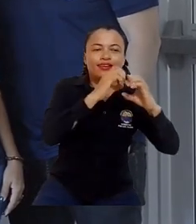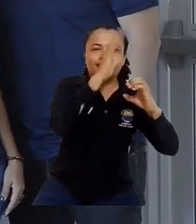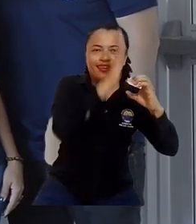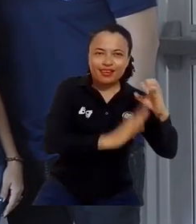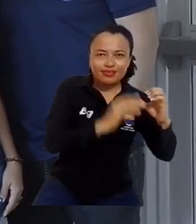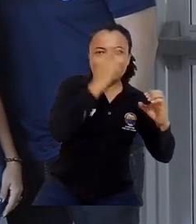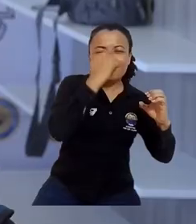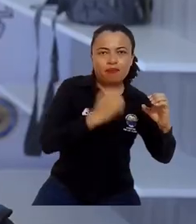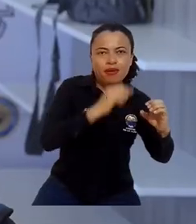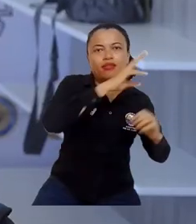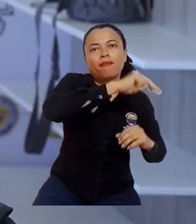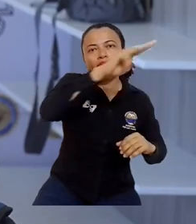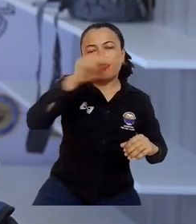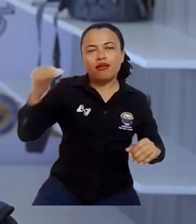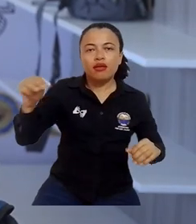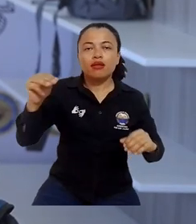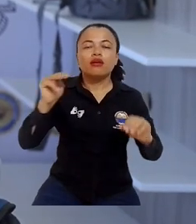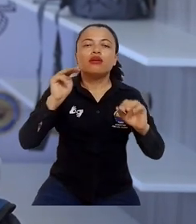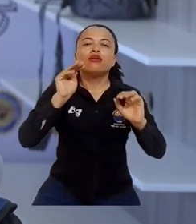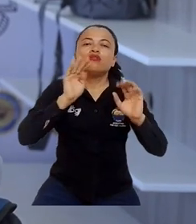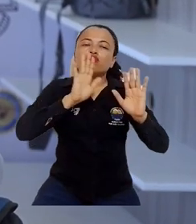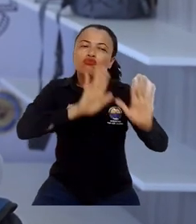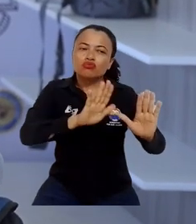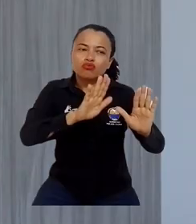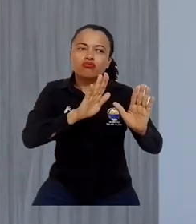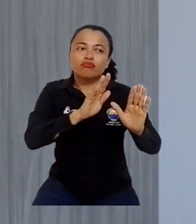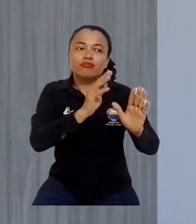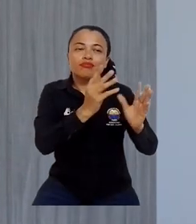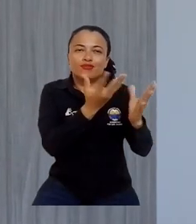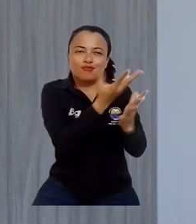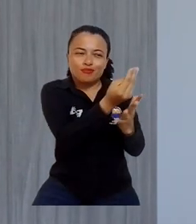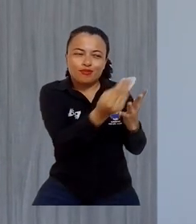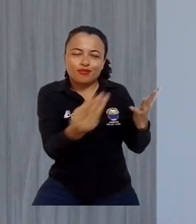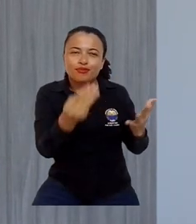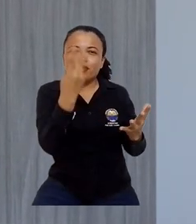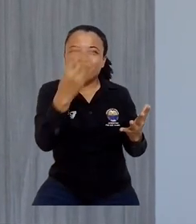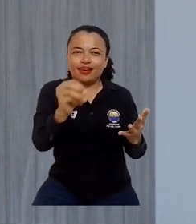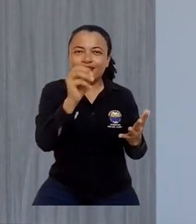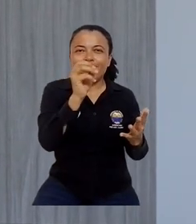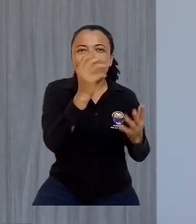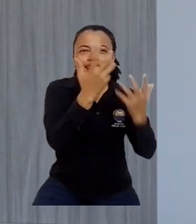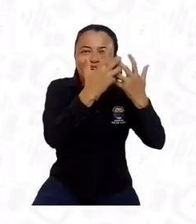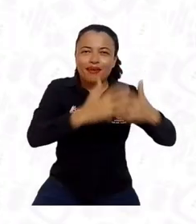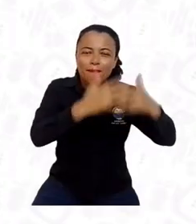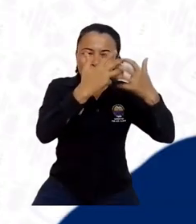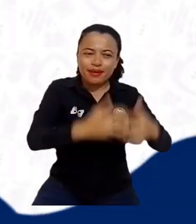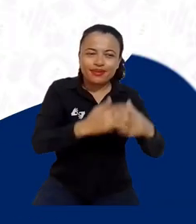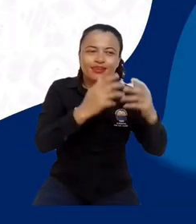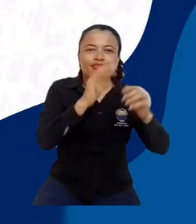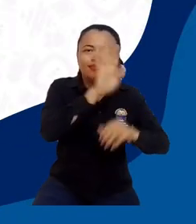con la Cámara de Comercio de Santa Marta para el Magdalena, para beneficio de 30 empresas del departamento.